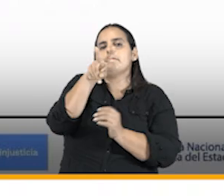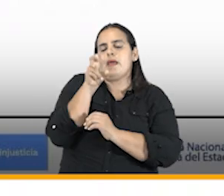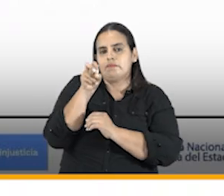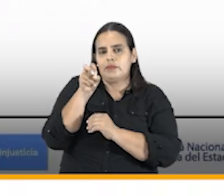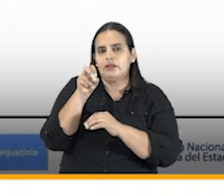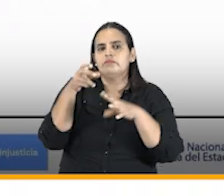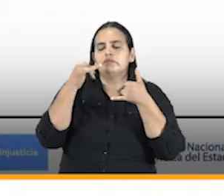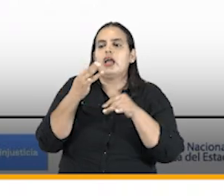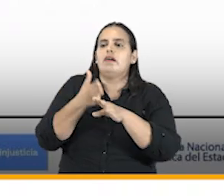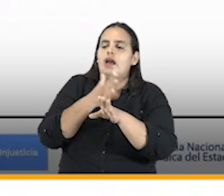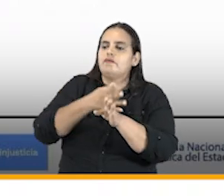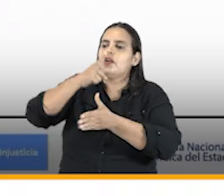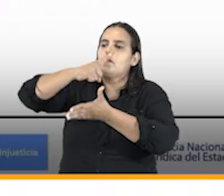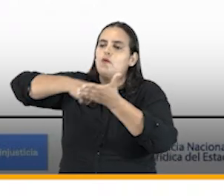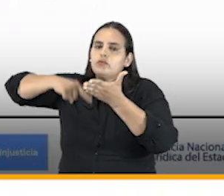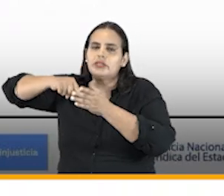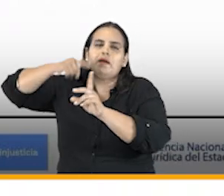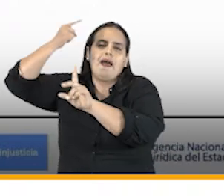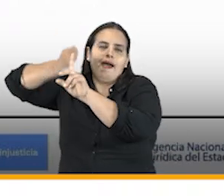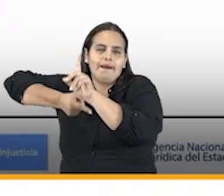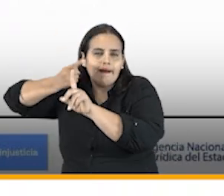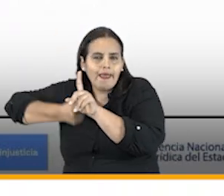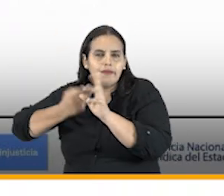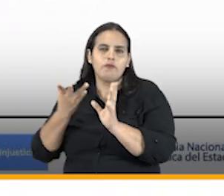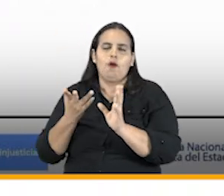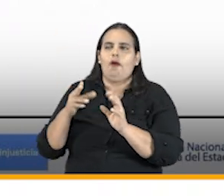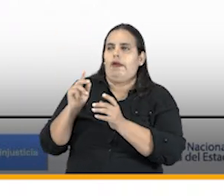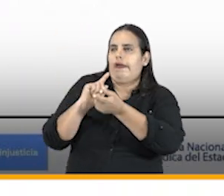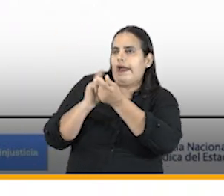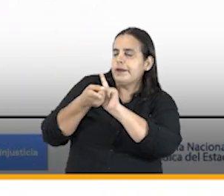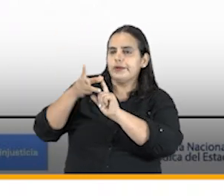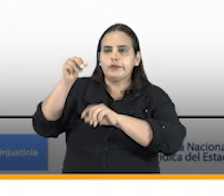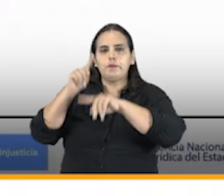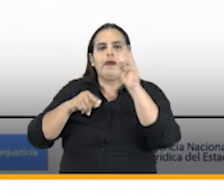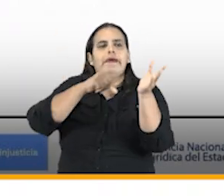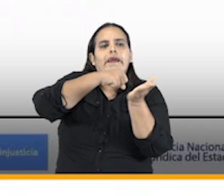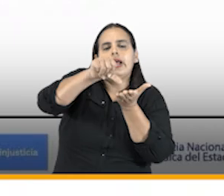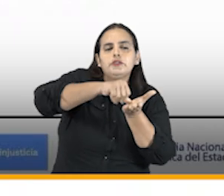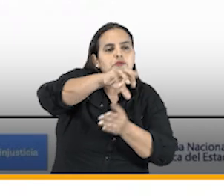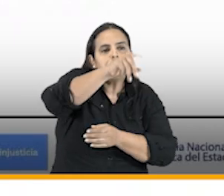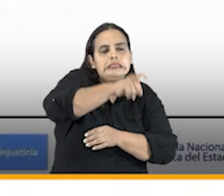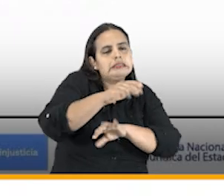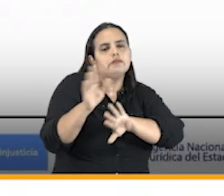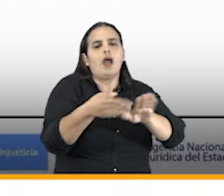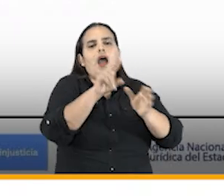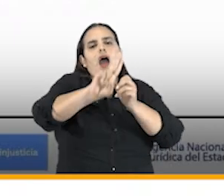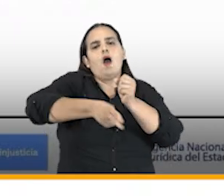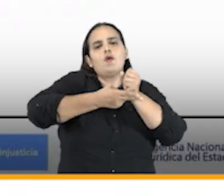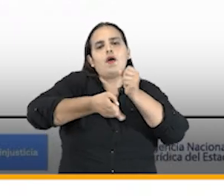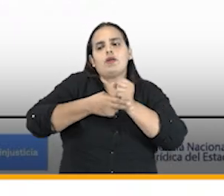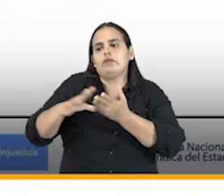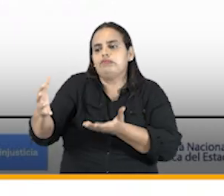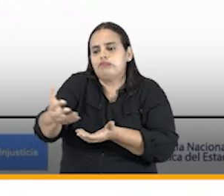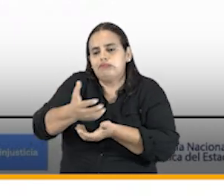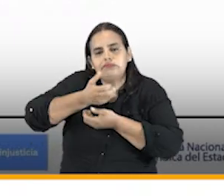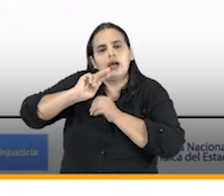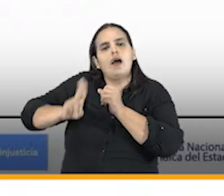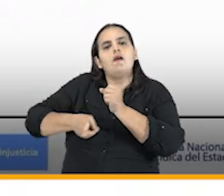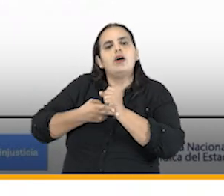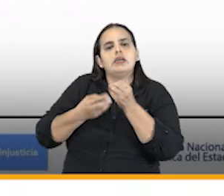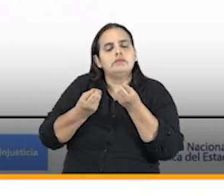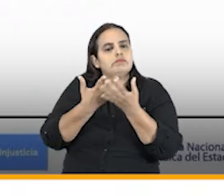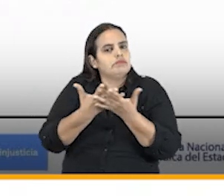contratos de arriendo con ajustes de gastos que no son necesarios y en general con elementos de